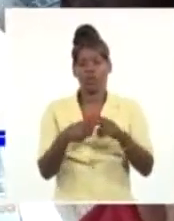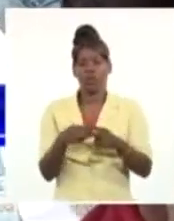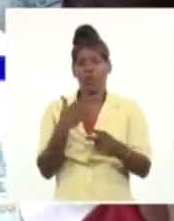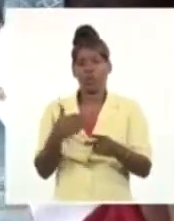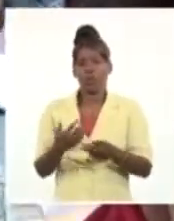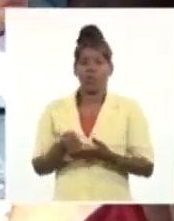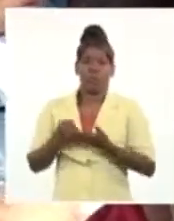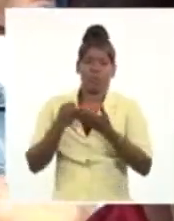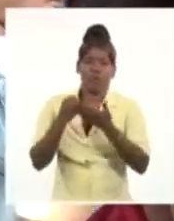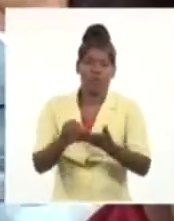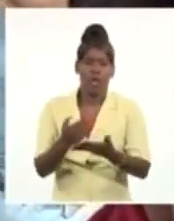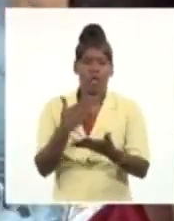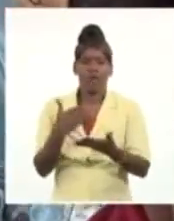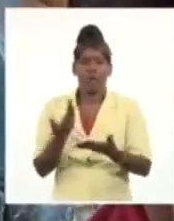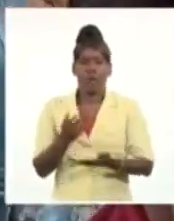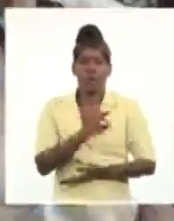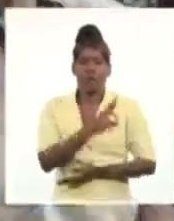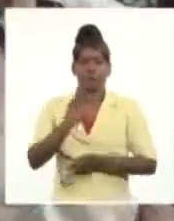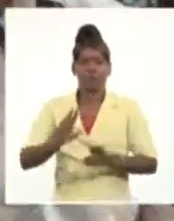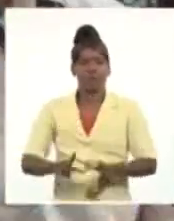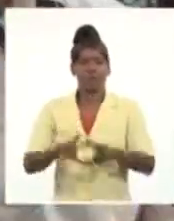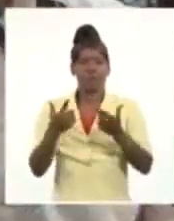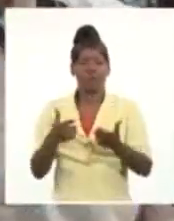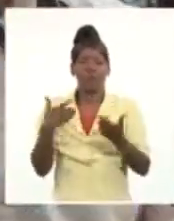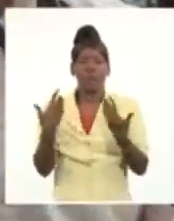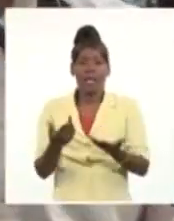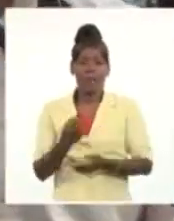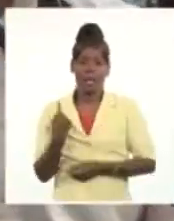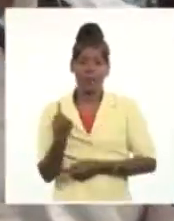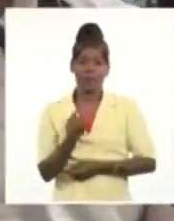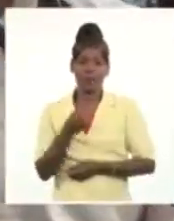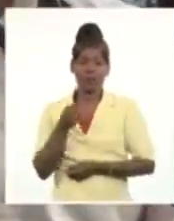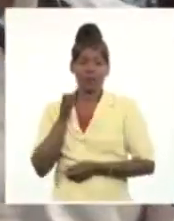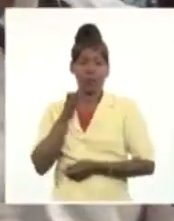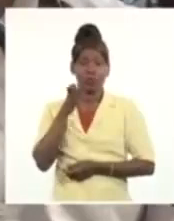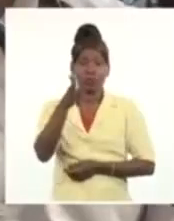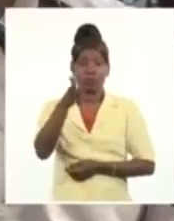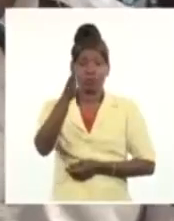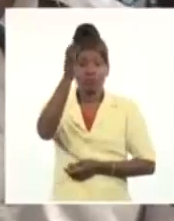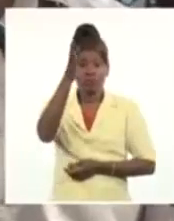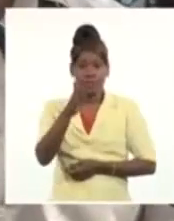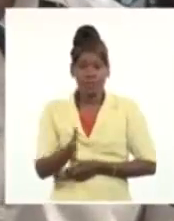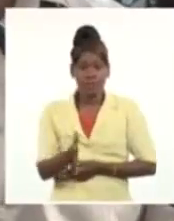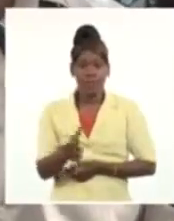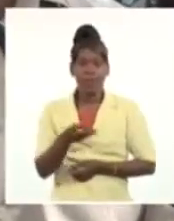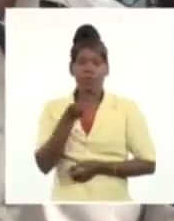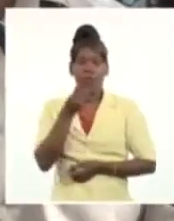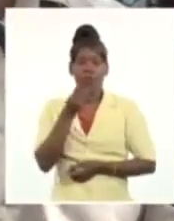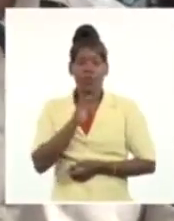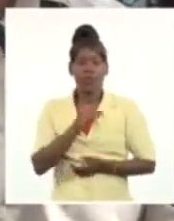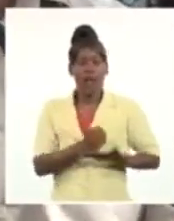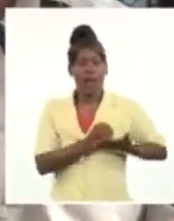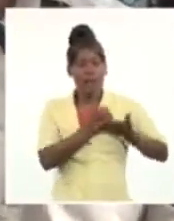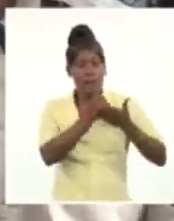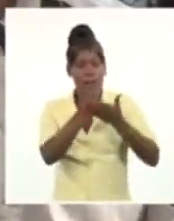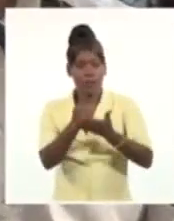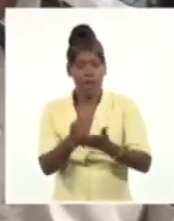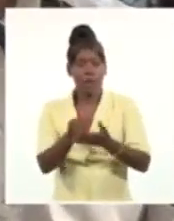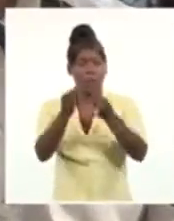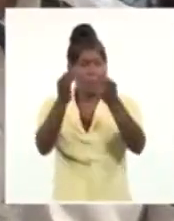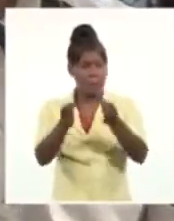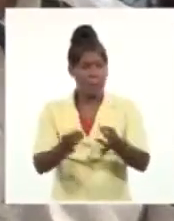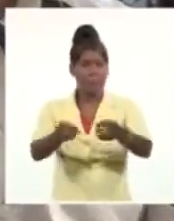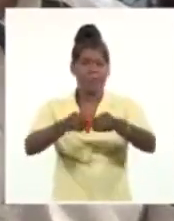es nuestra revolución. Y que la dureza de estos tiempos no nos haga perder la ternura de nuestros corazones. Son tiempos difíciles,